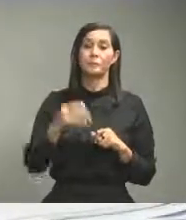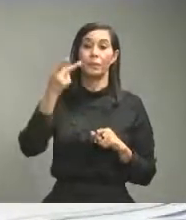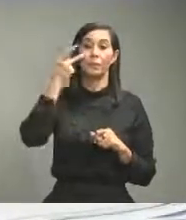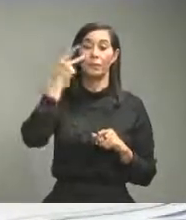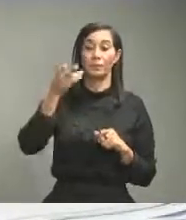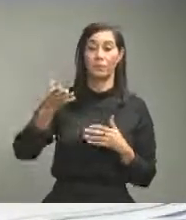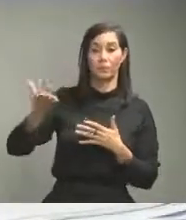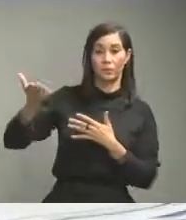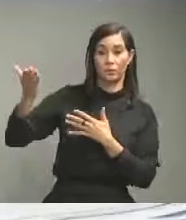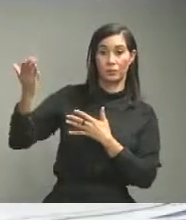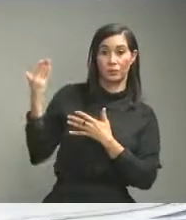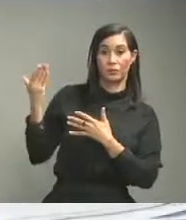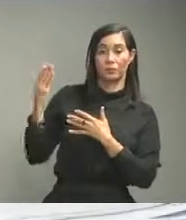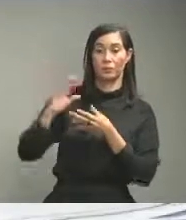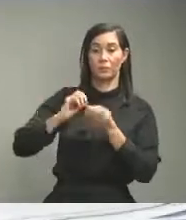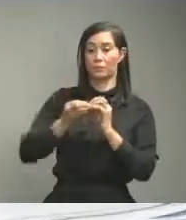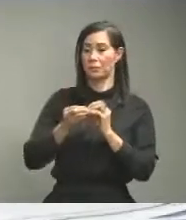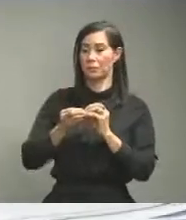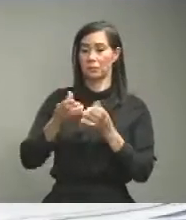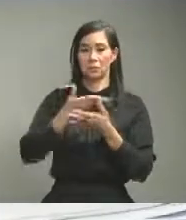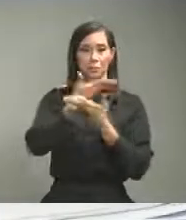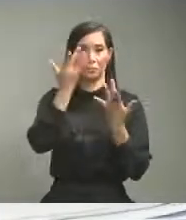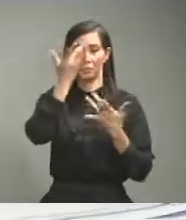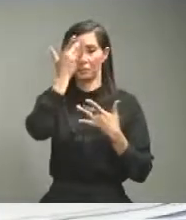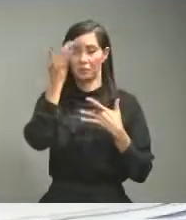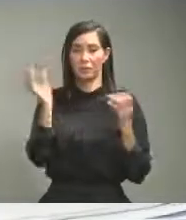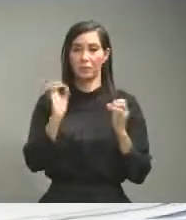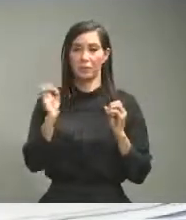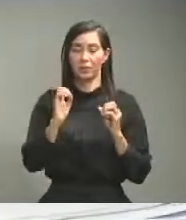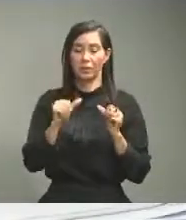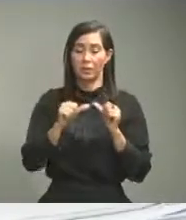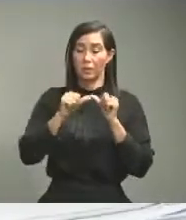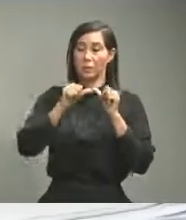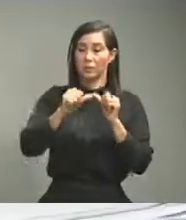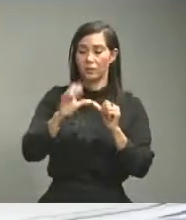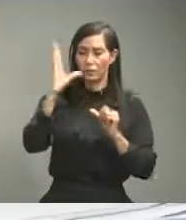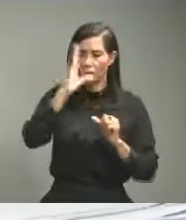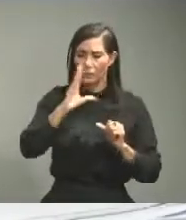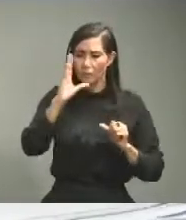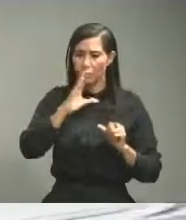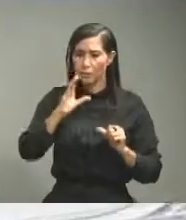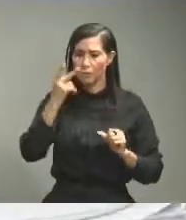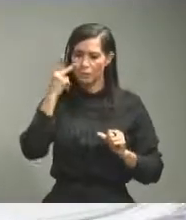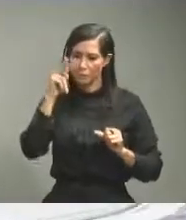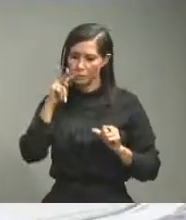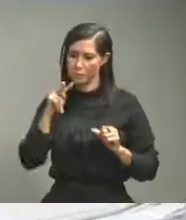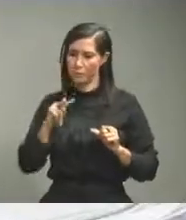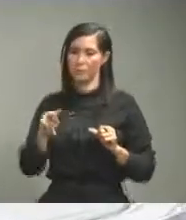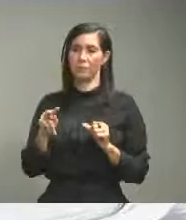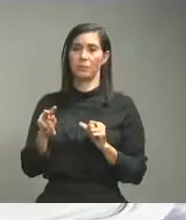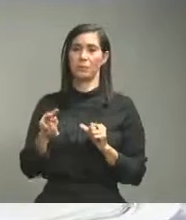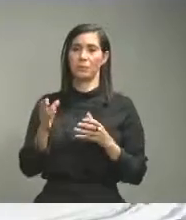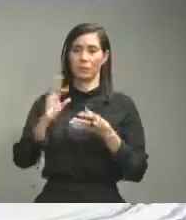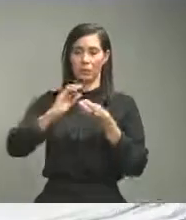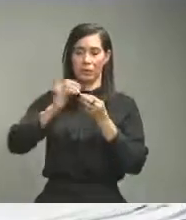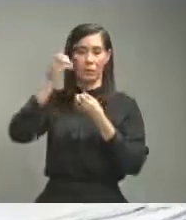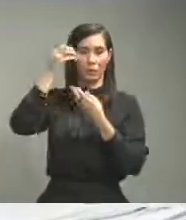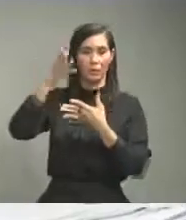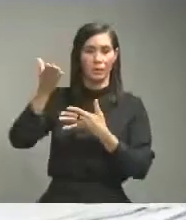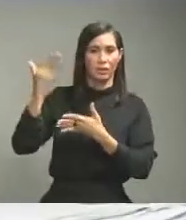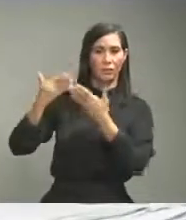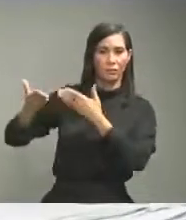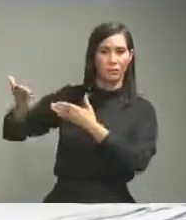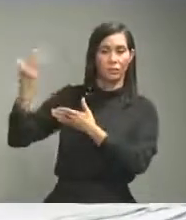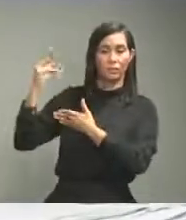boletín que tampoco reportó caso y si sigo todavía buscando veo que tampoco en el boletín anterior a ese